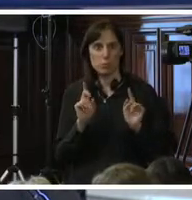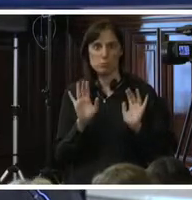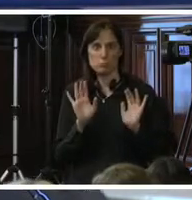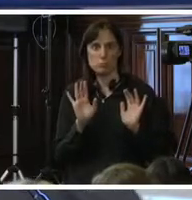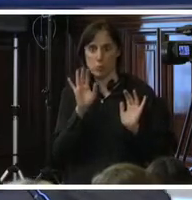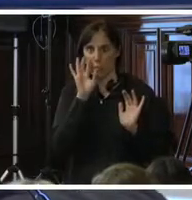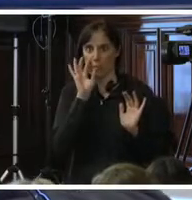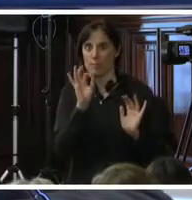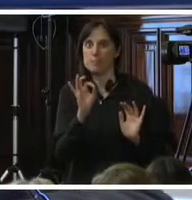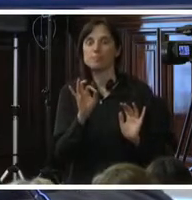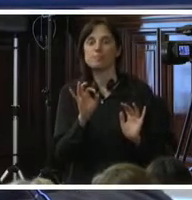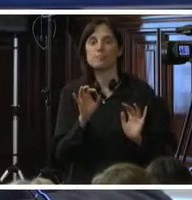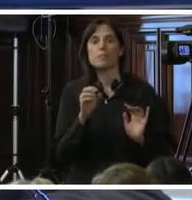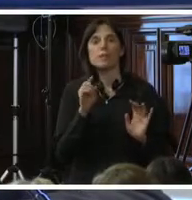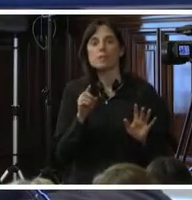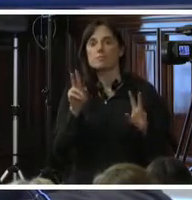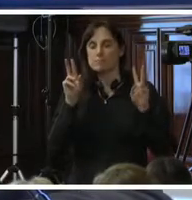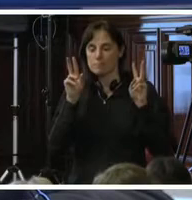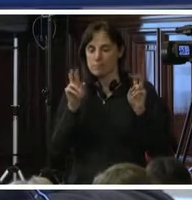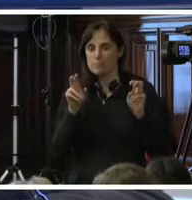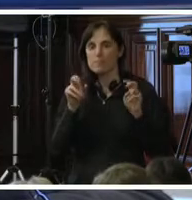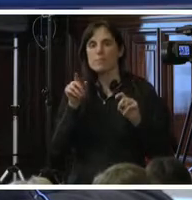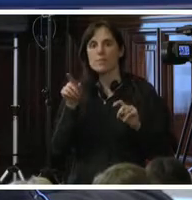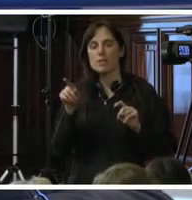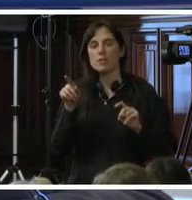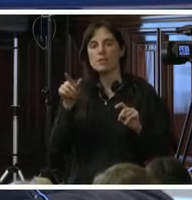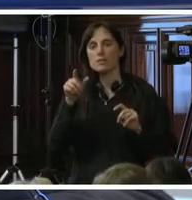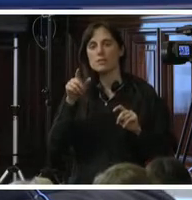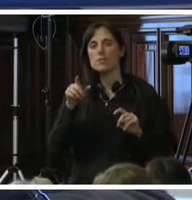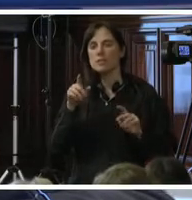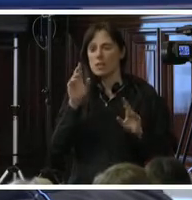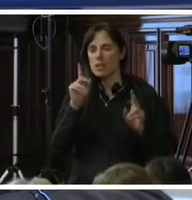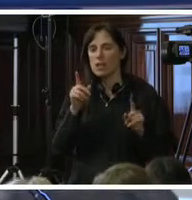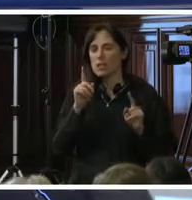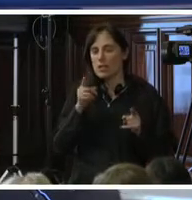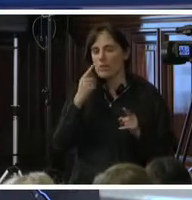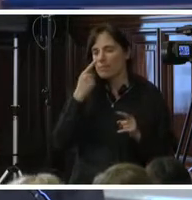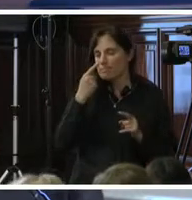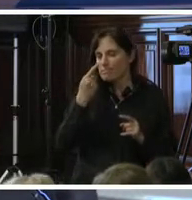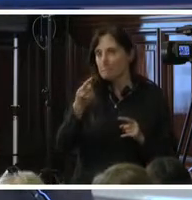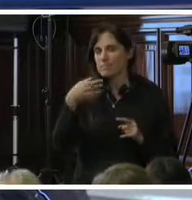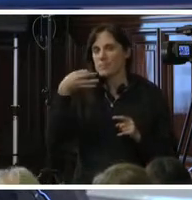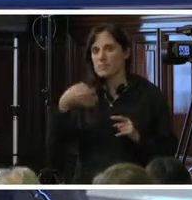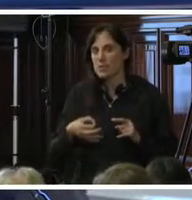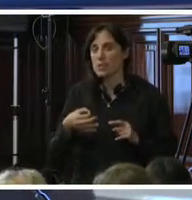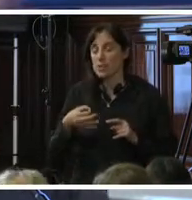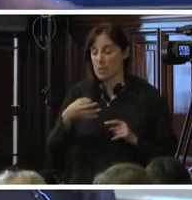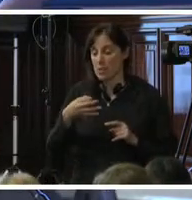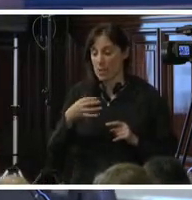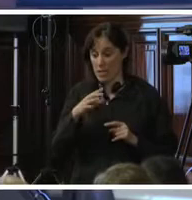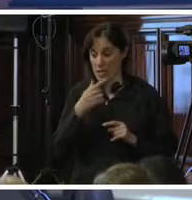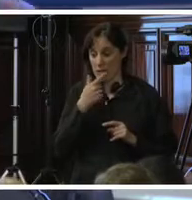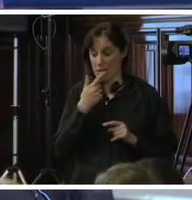del trabajo sexual es siempre algo que tiene que ser muy bien enfrentado. Entonces, cuando hay una